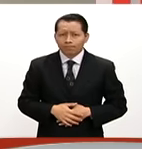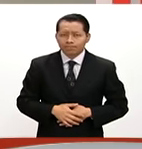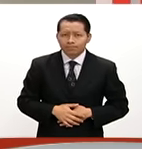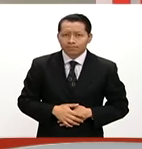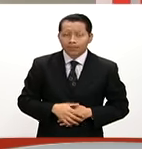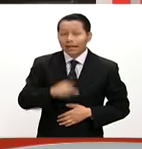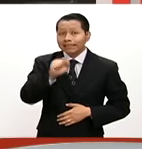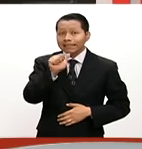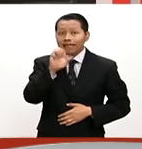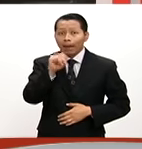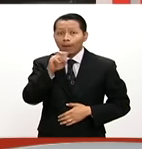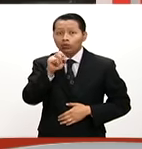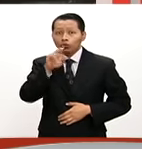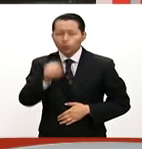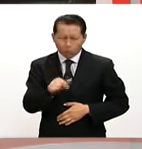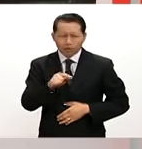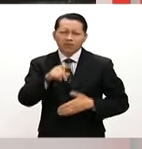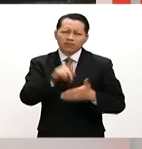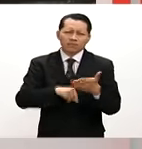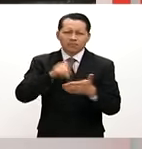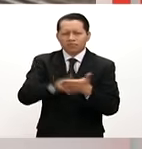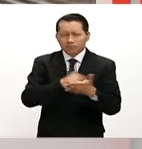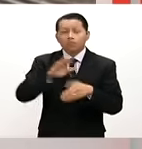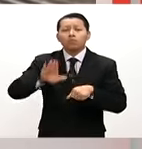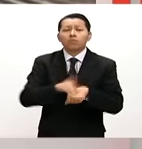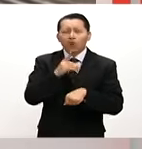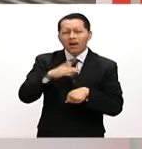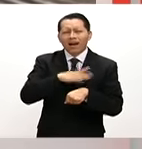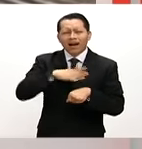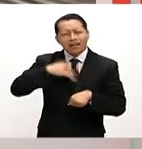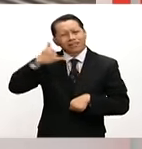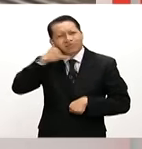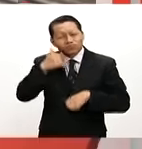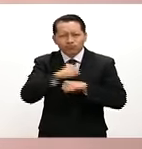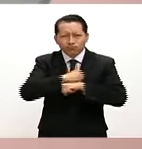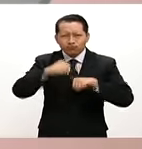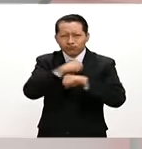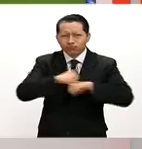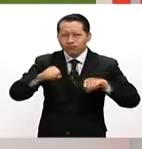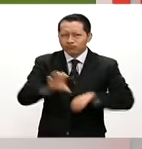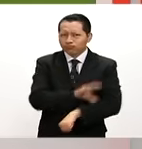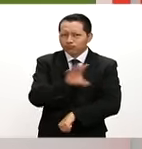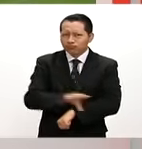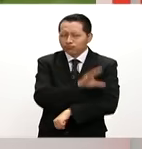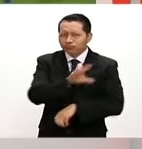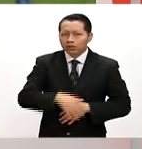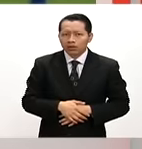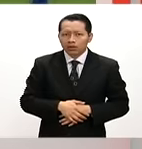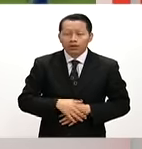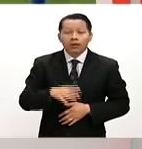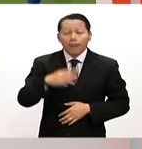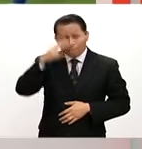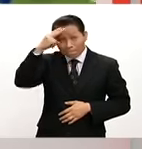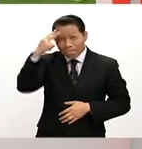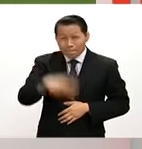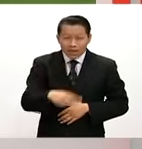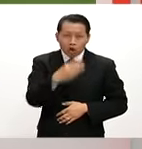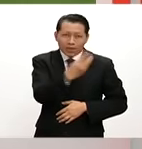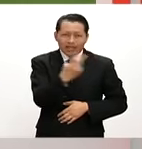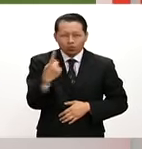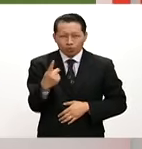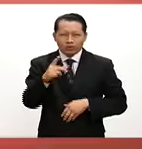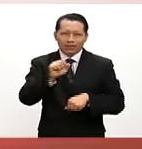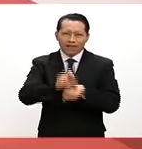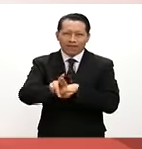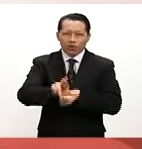Samsung bloquea ventas de Galaxy Note 7 por explosión en sus baterías. Con apuros México vence 3-1 El